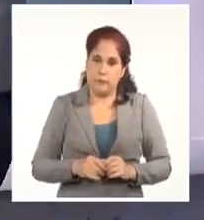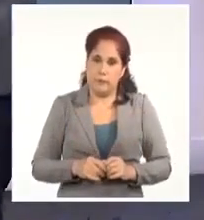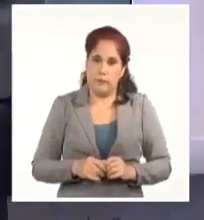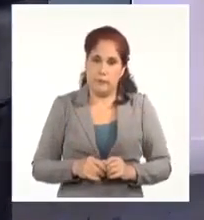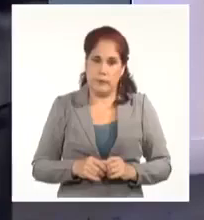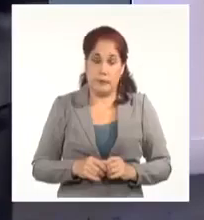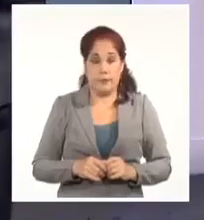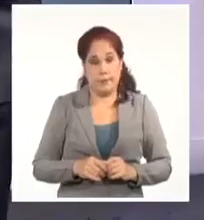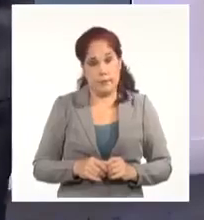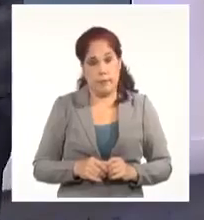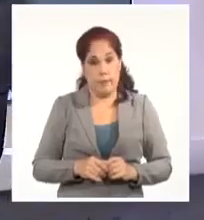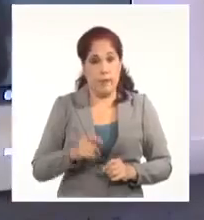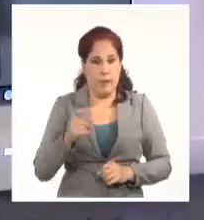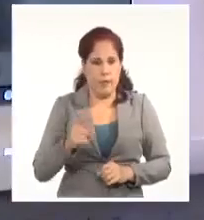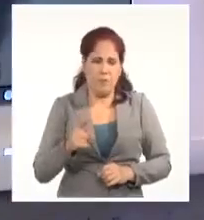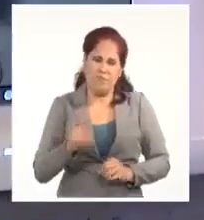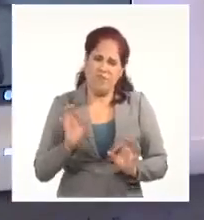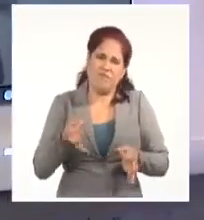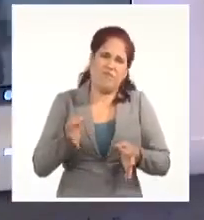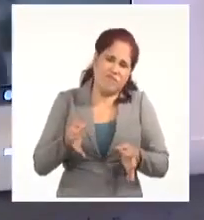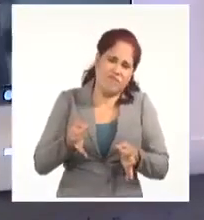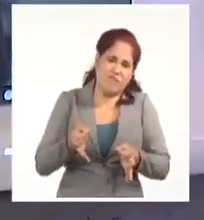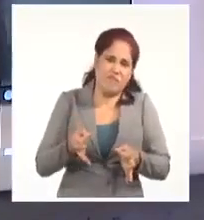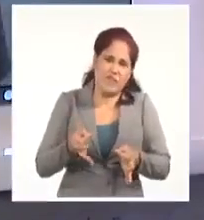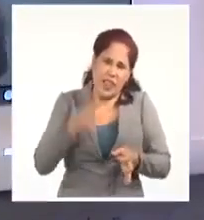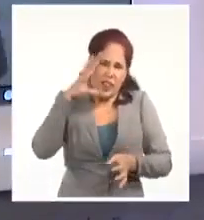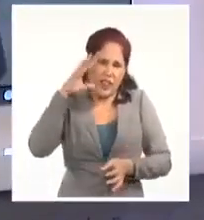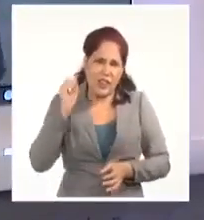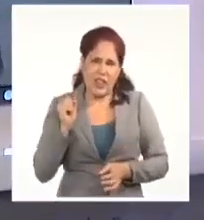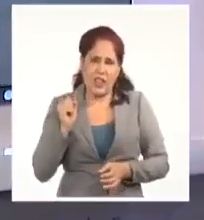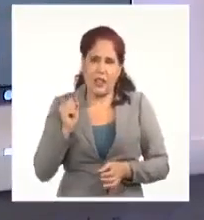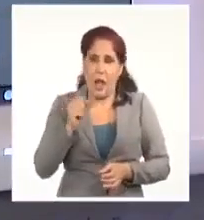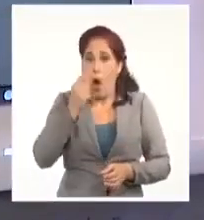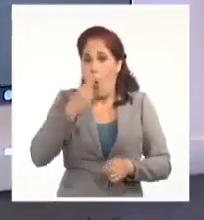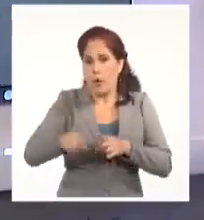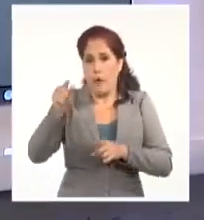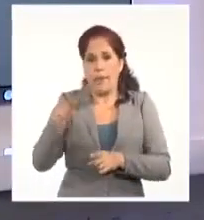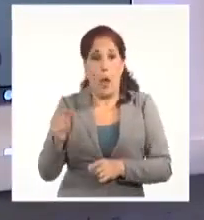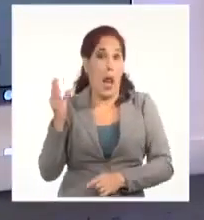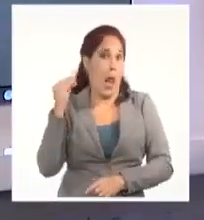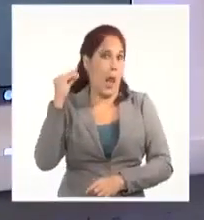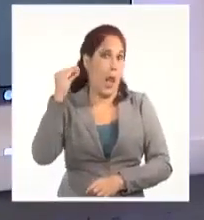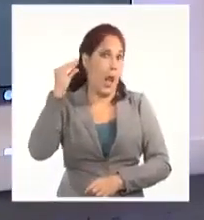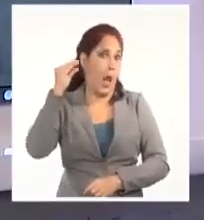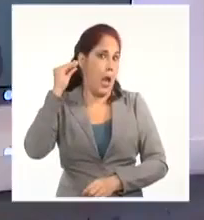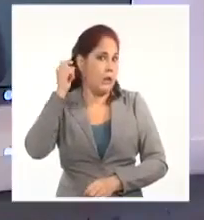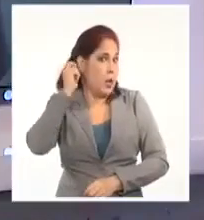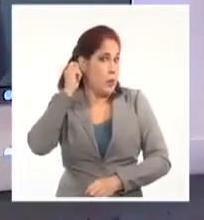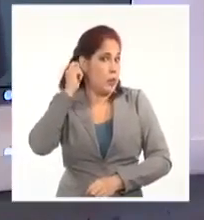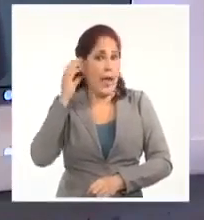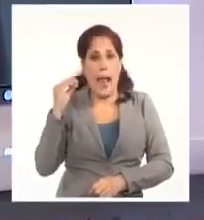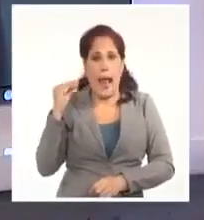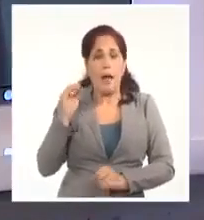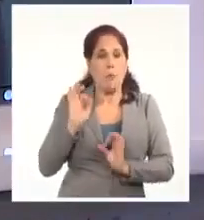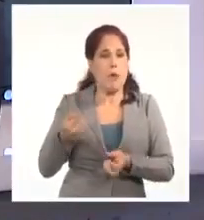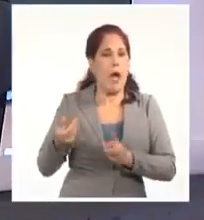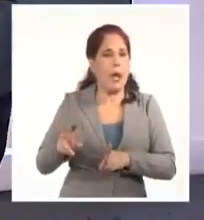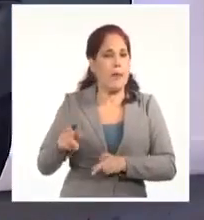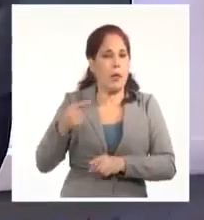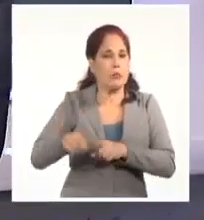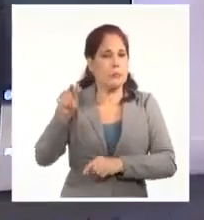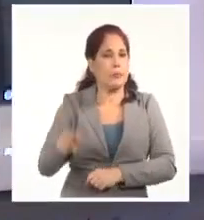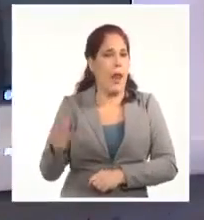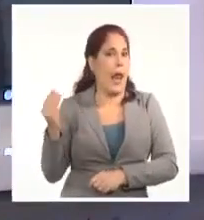Bueno, si escucharon bien, también hay una especie de apuntador, se decía en el teatro del siglo XIX, que le iba diciendo